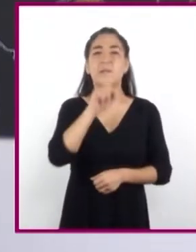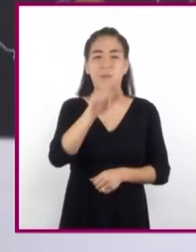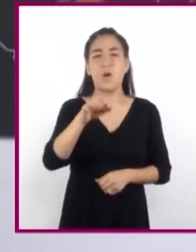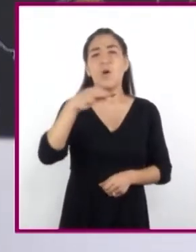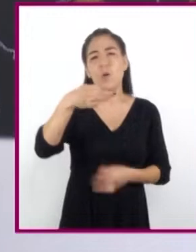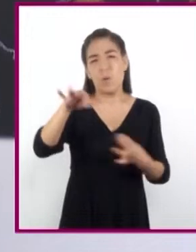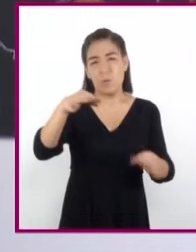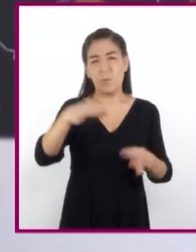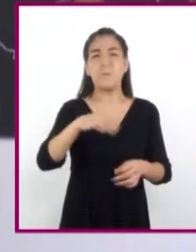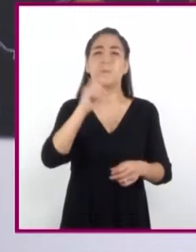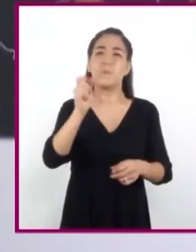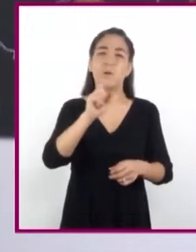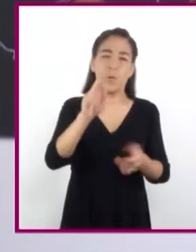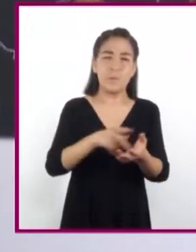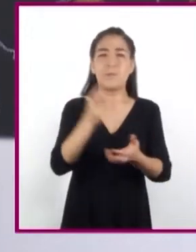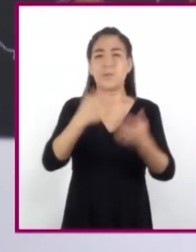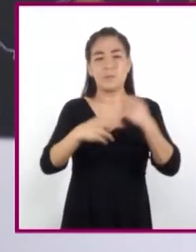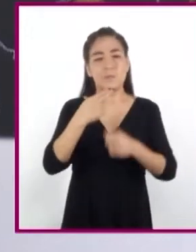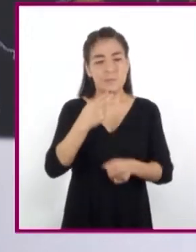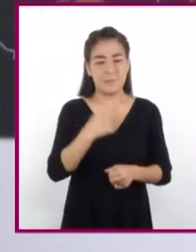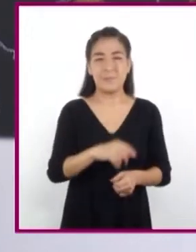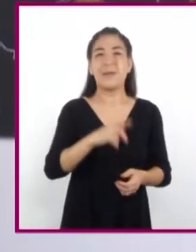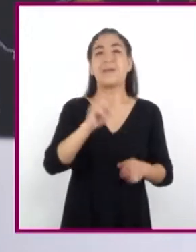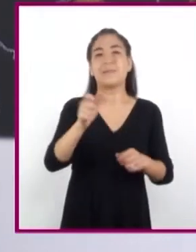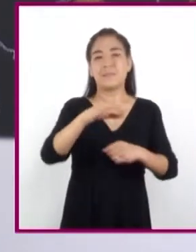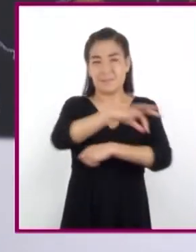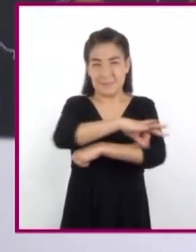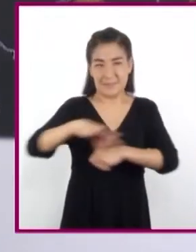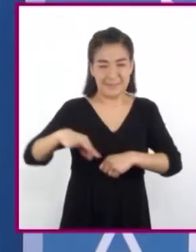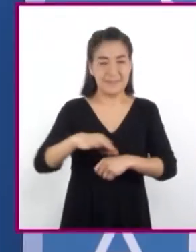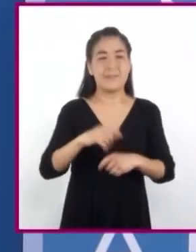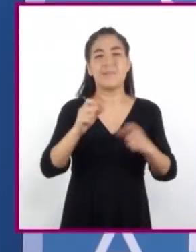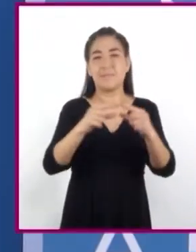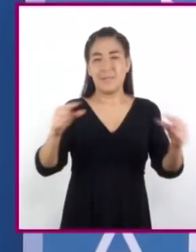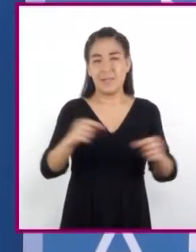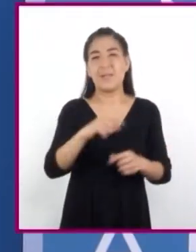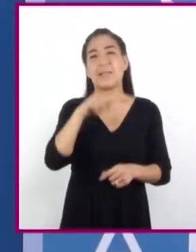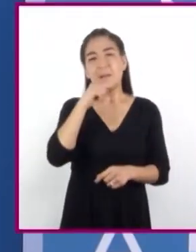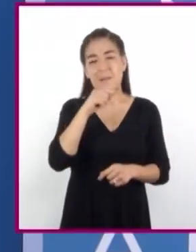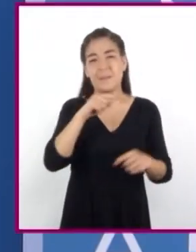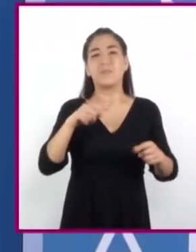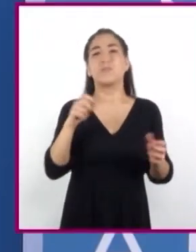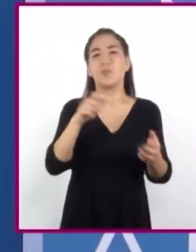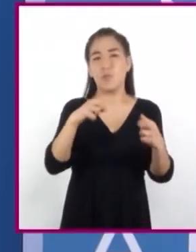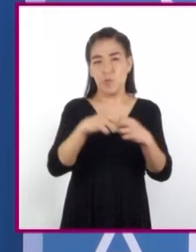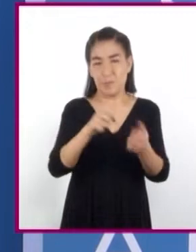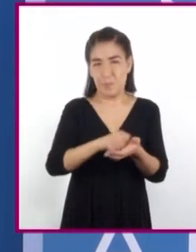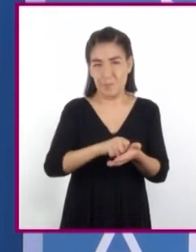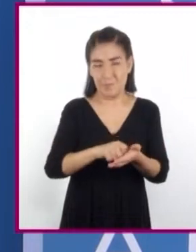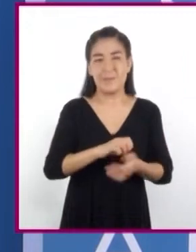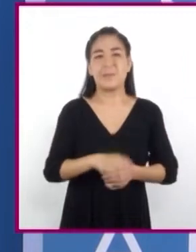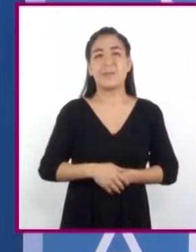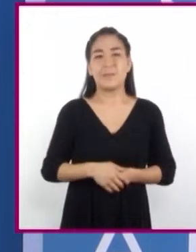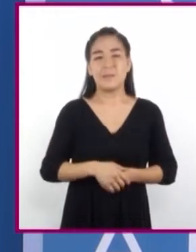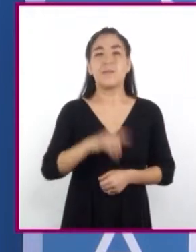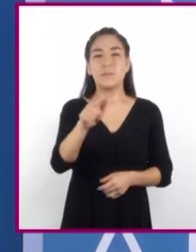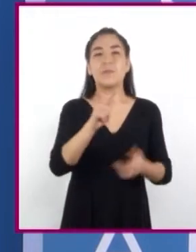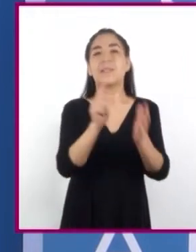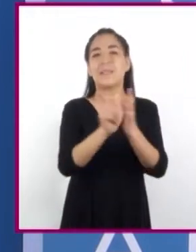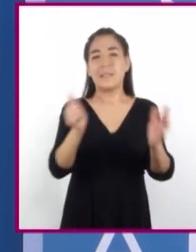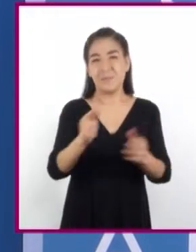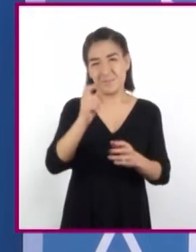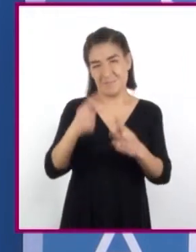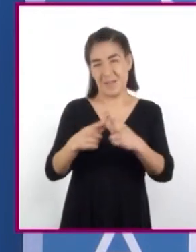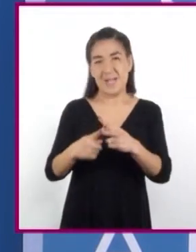hojas reutilizables. Regla, lápiz, goma. Y su libro de texto de la asignatura de matemáticas.